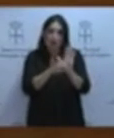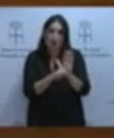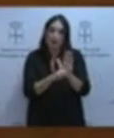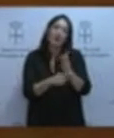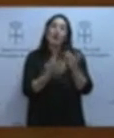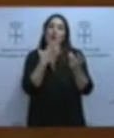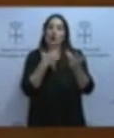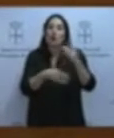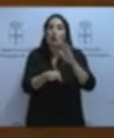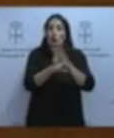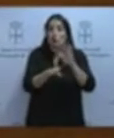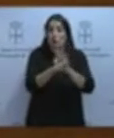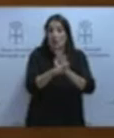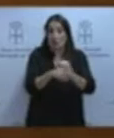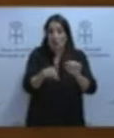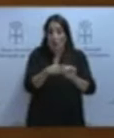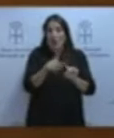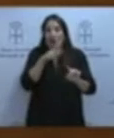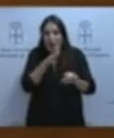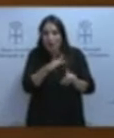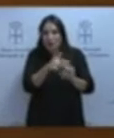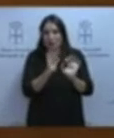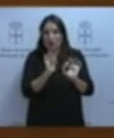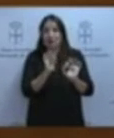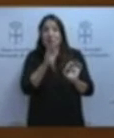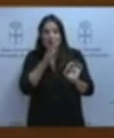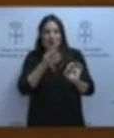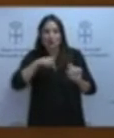continuidad de lo que nos llevó a esta situación. Y por eso nuestro partido no les firma.